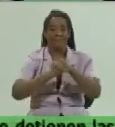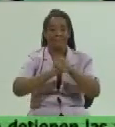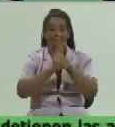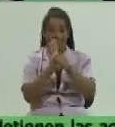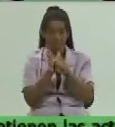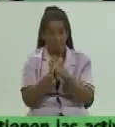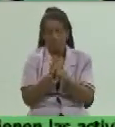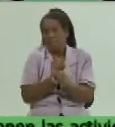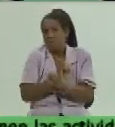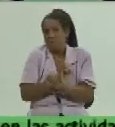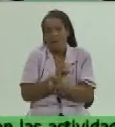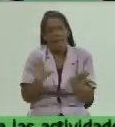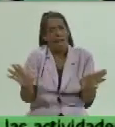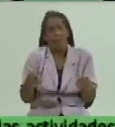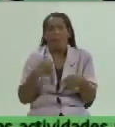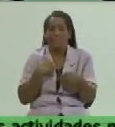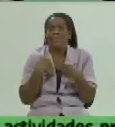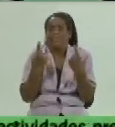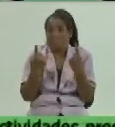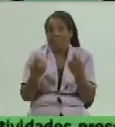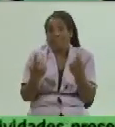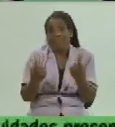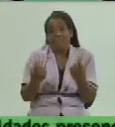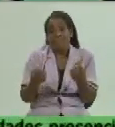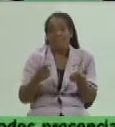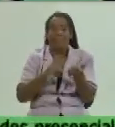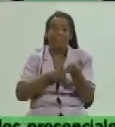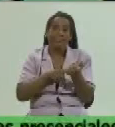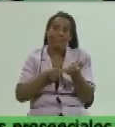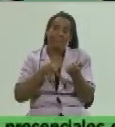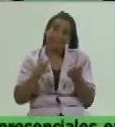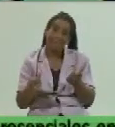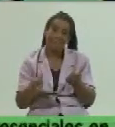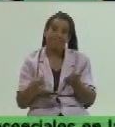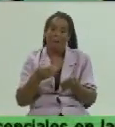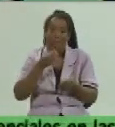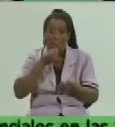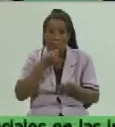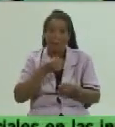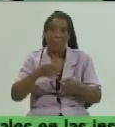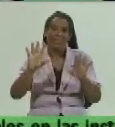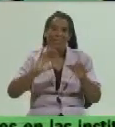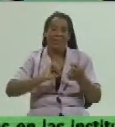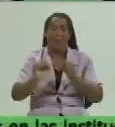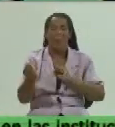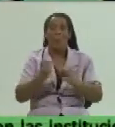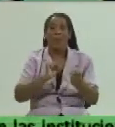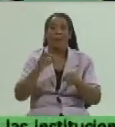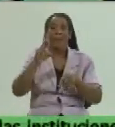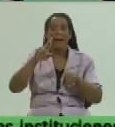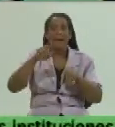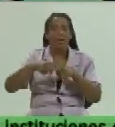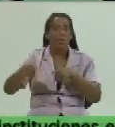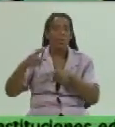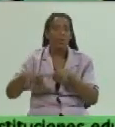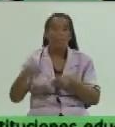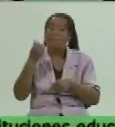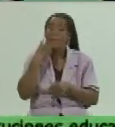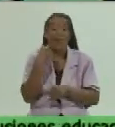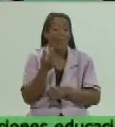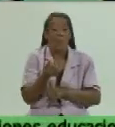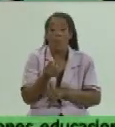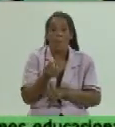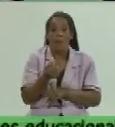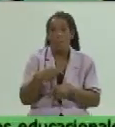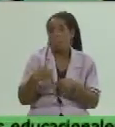responderá a las necesidades de la provincia. Nos va a permitir ahorrar recursos, más economía, porque ya no